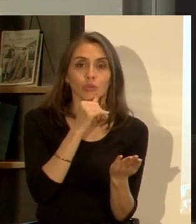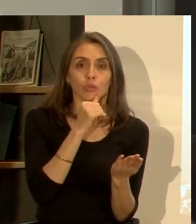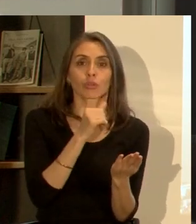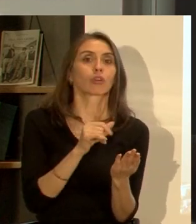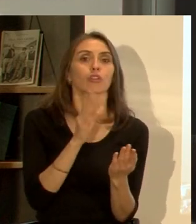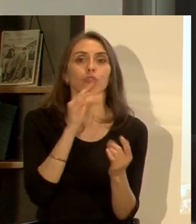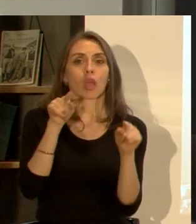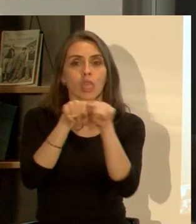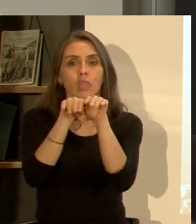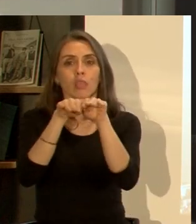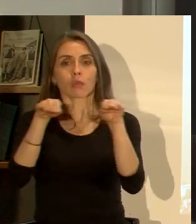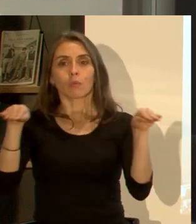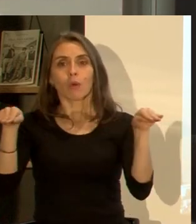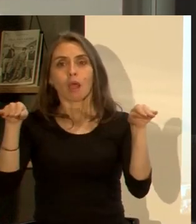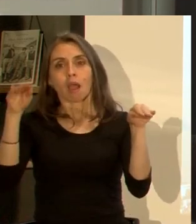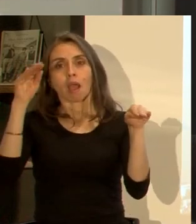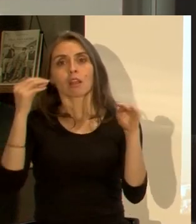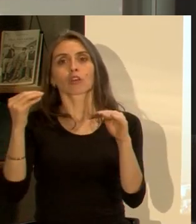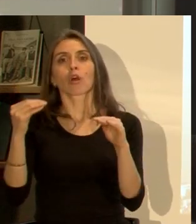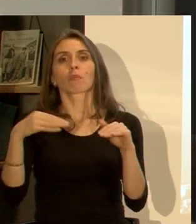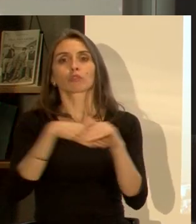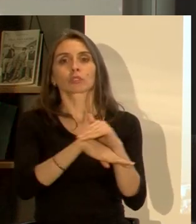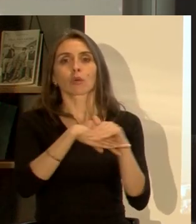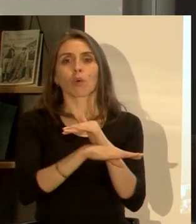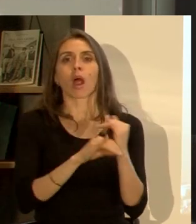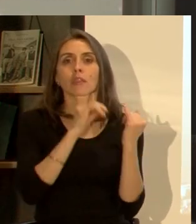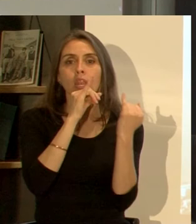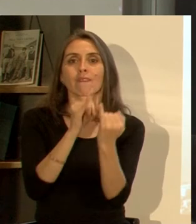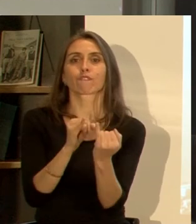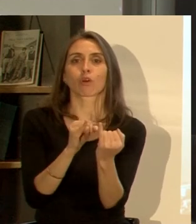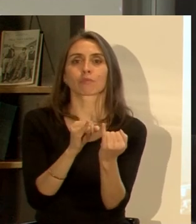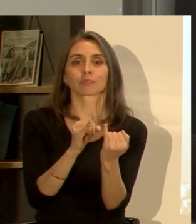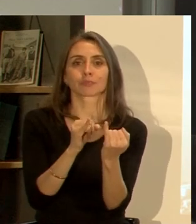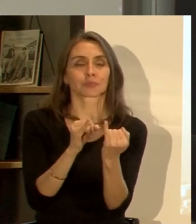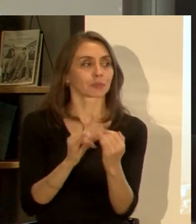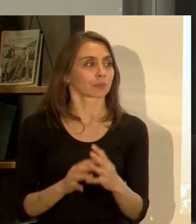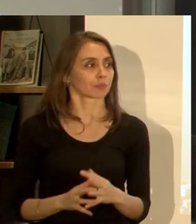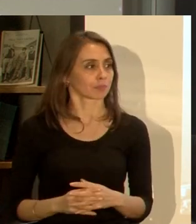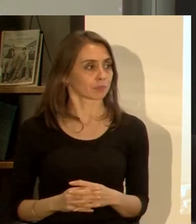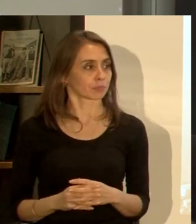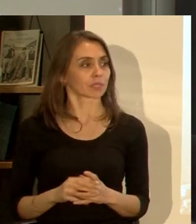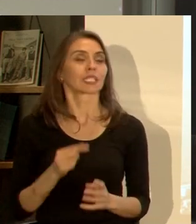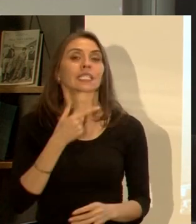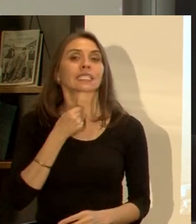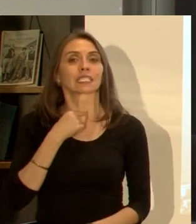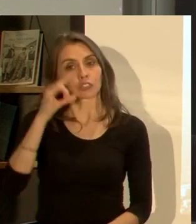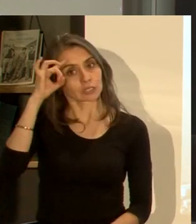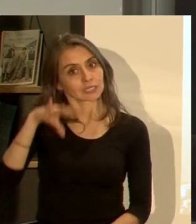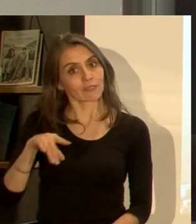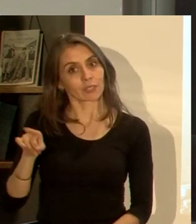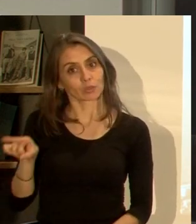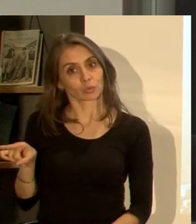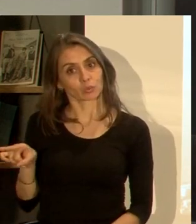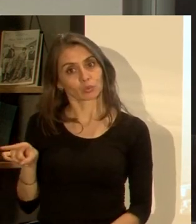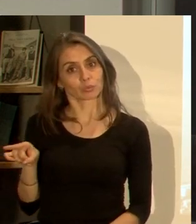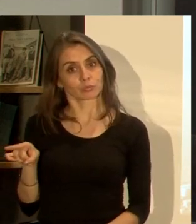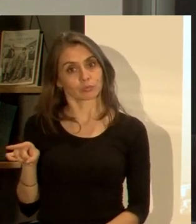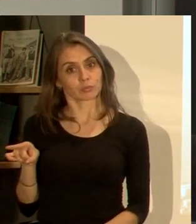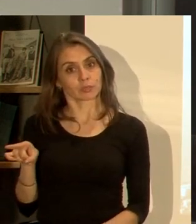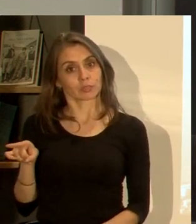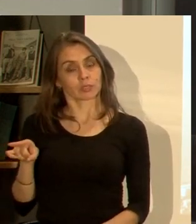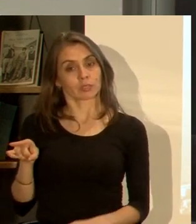criterios homogéneos para registrar la información muchas veces y por lo tanto yo quería saber dado que tú estás tan